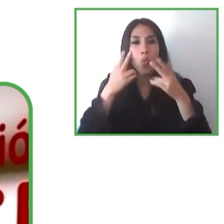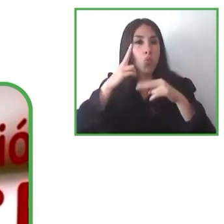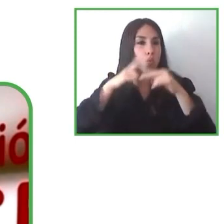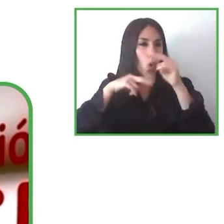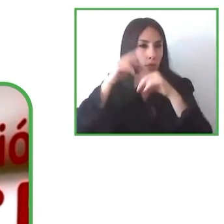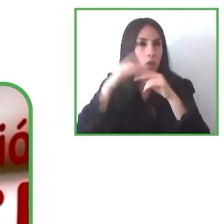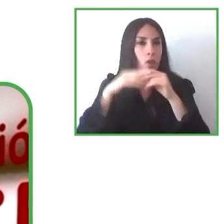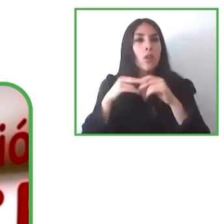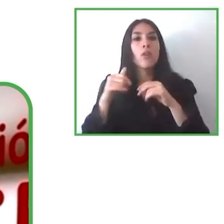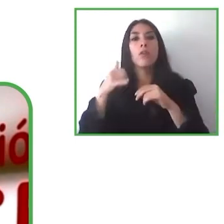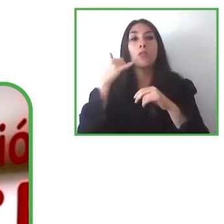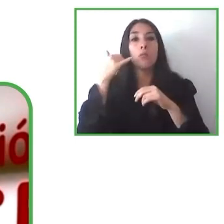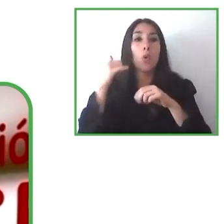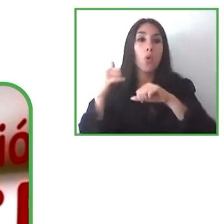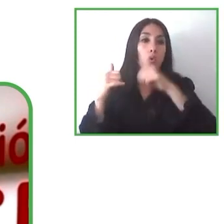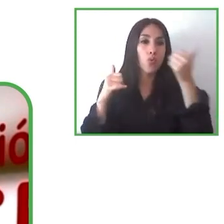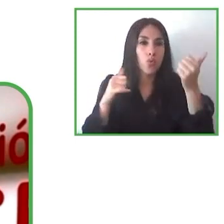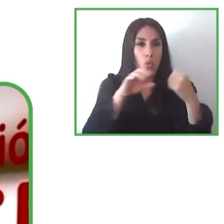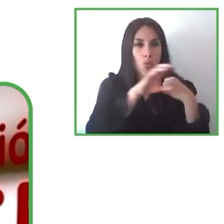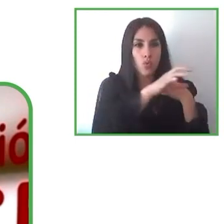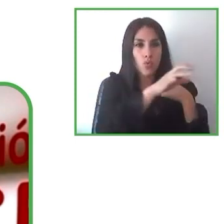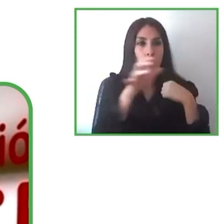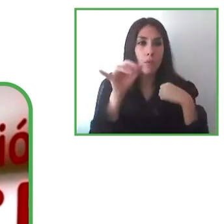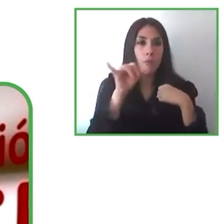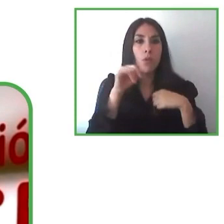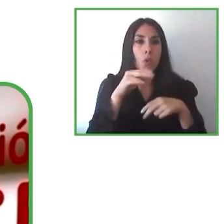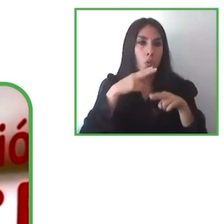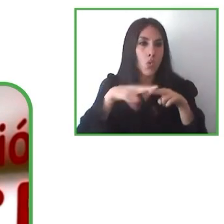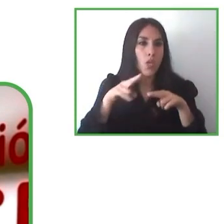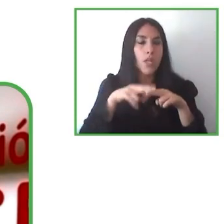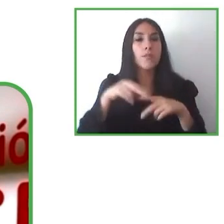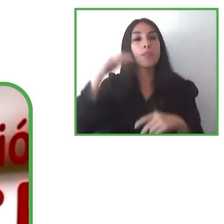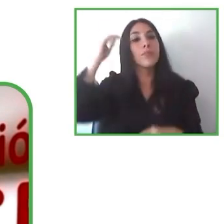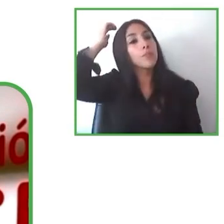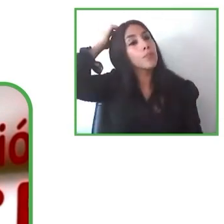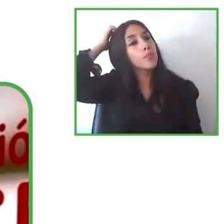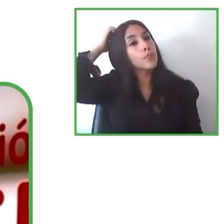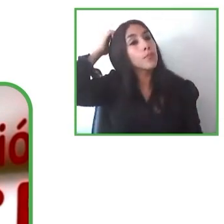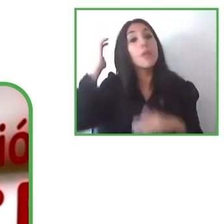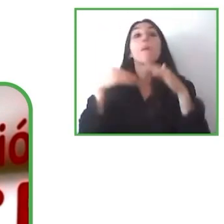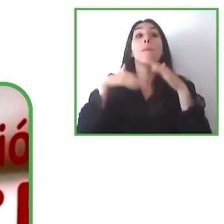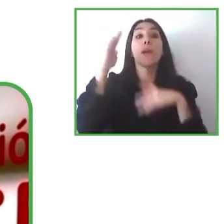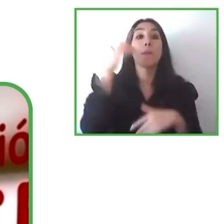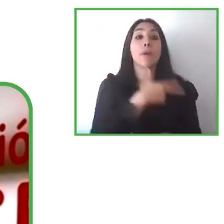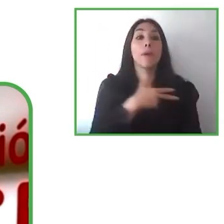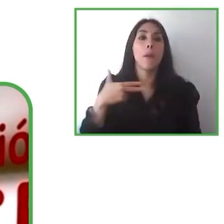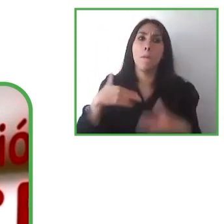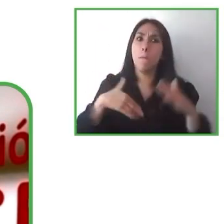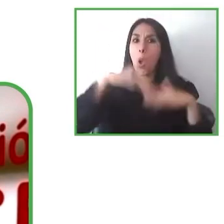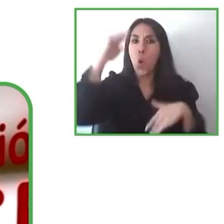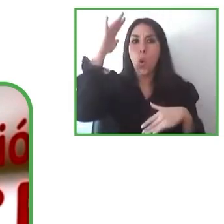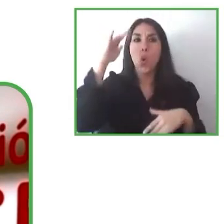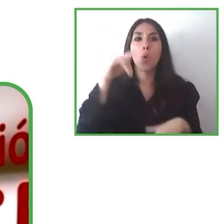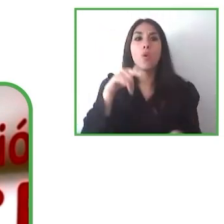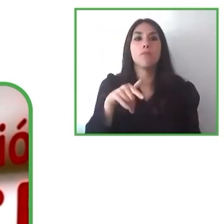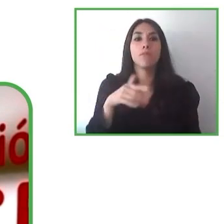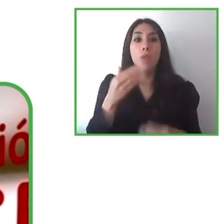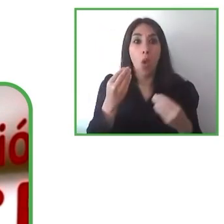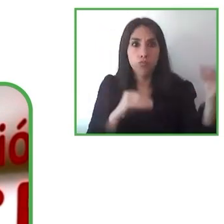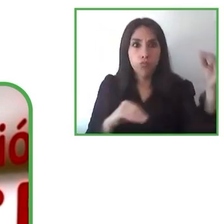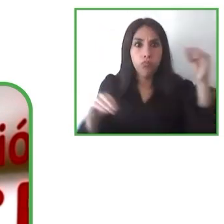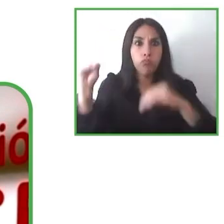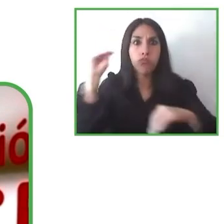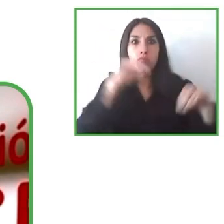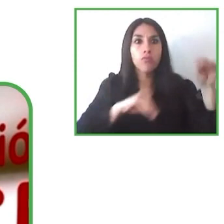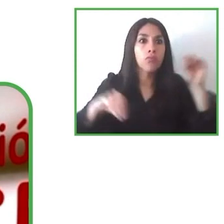más que en Dinamarca y por eso incluimos diferentes tipos de discurso son más de 30 idiomas para